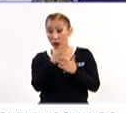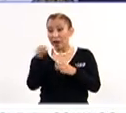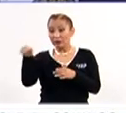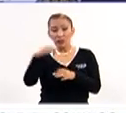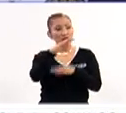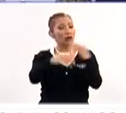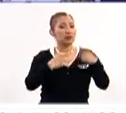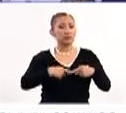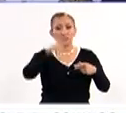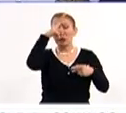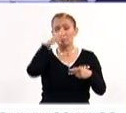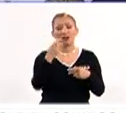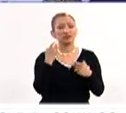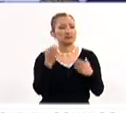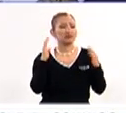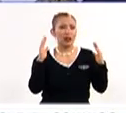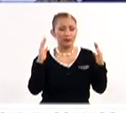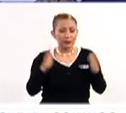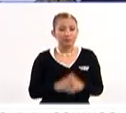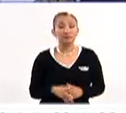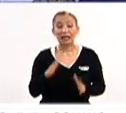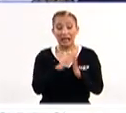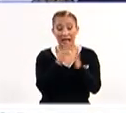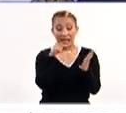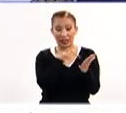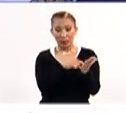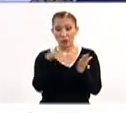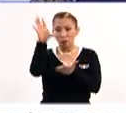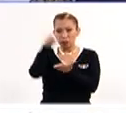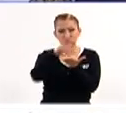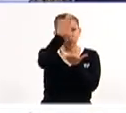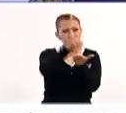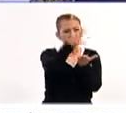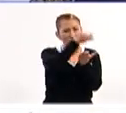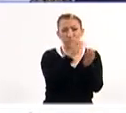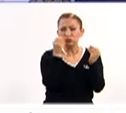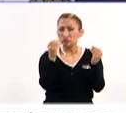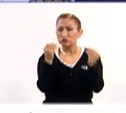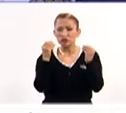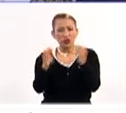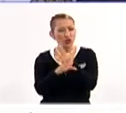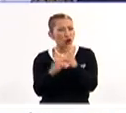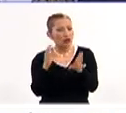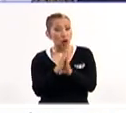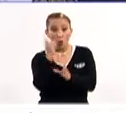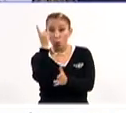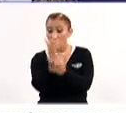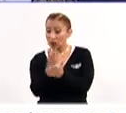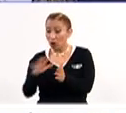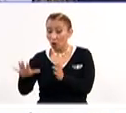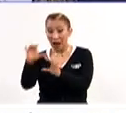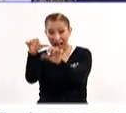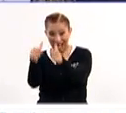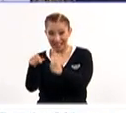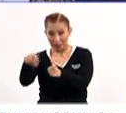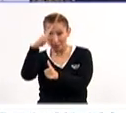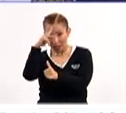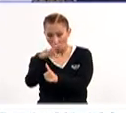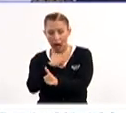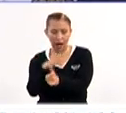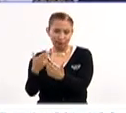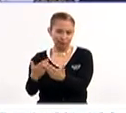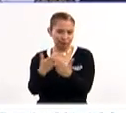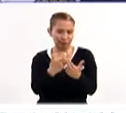sólo a ti, sino a todo México. Eso es una maravilla. El libro ha sido una copilación de muchísimas cosas, no solamente de todo el arte que México